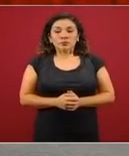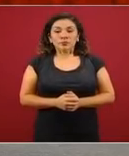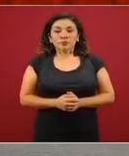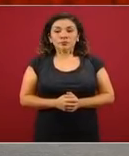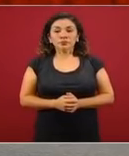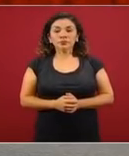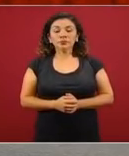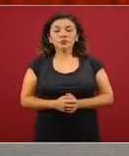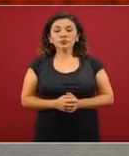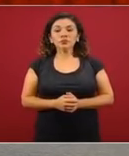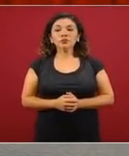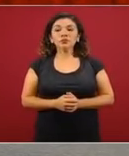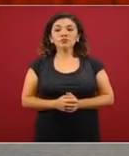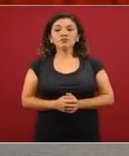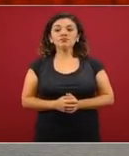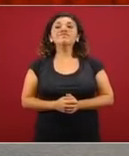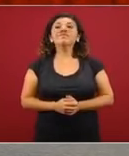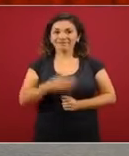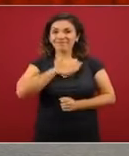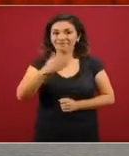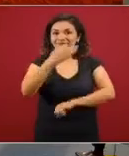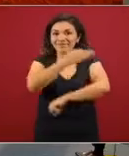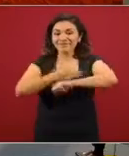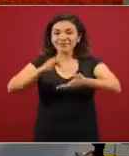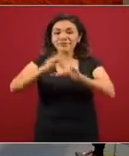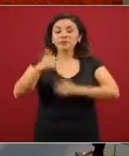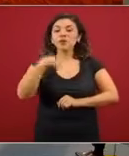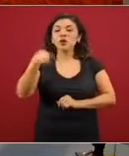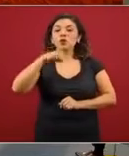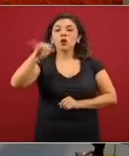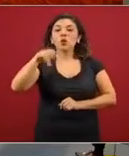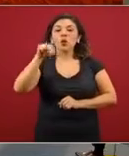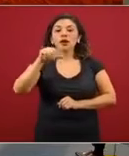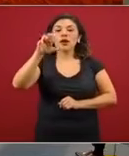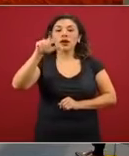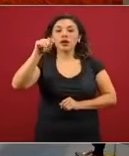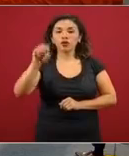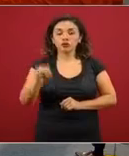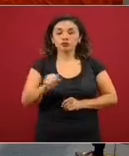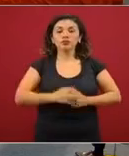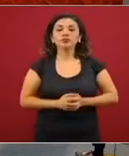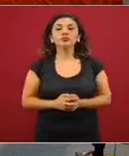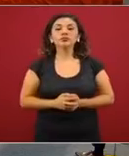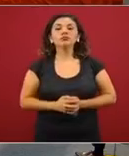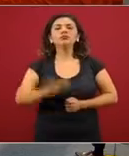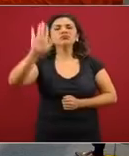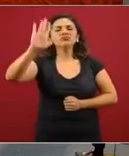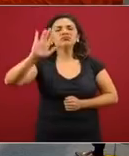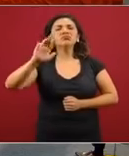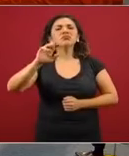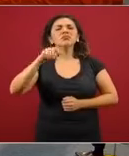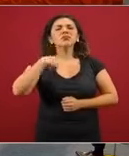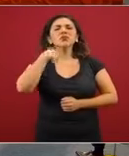Gracias. Sí, buenas tardes. Juan Carlos Machorro, reportero de AM Decreto. Bueno, secretario Torruco,